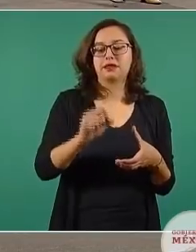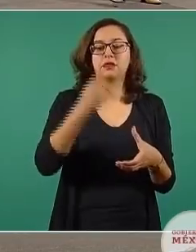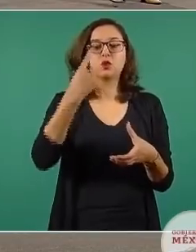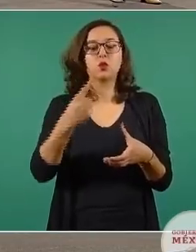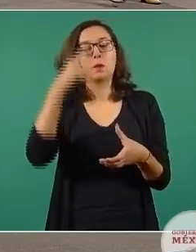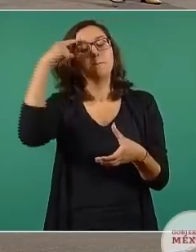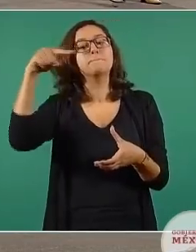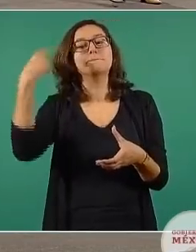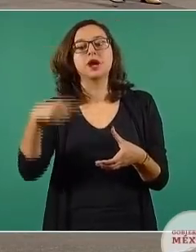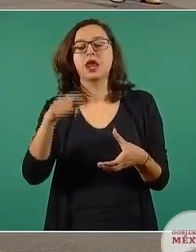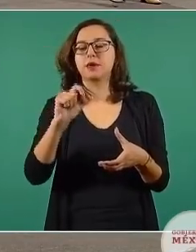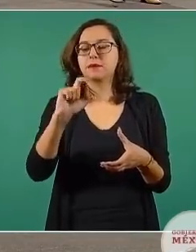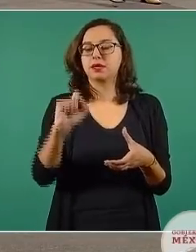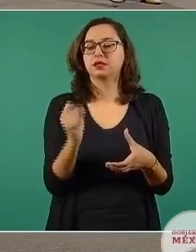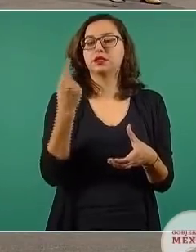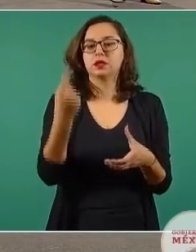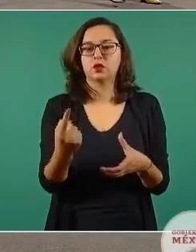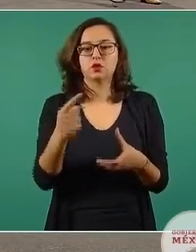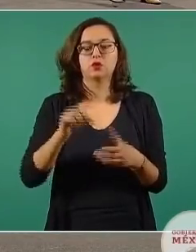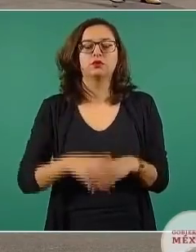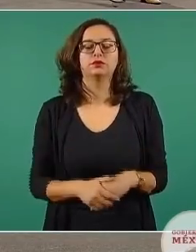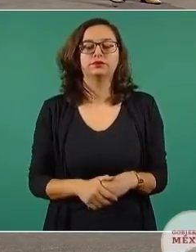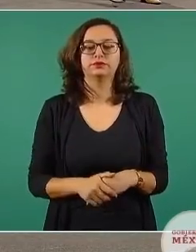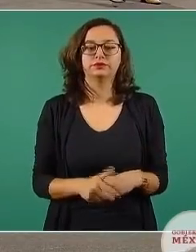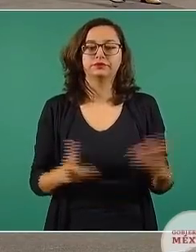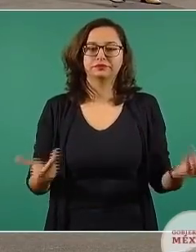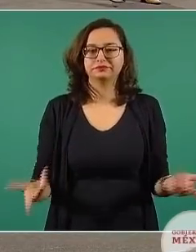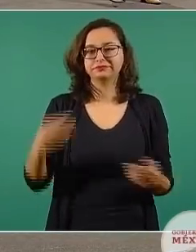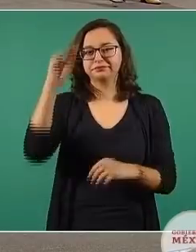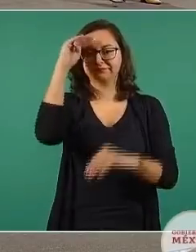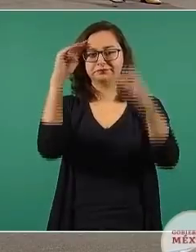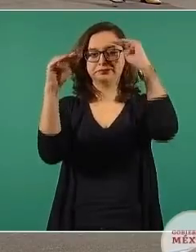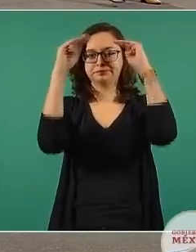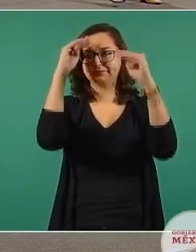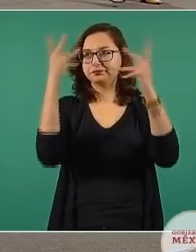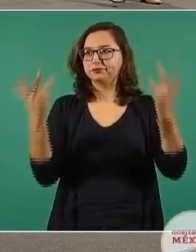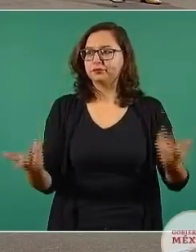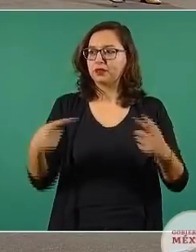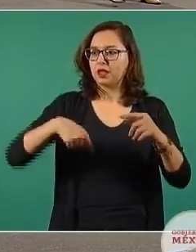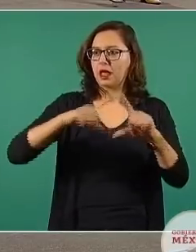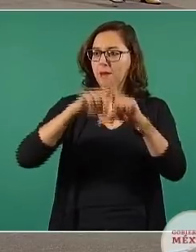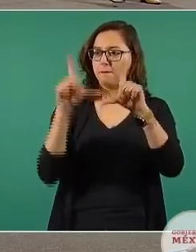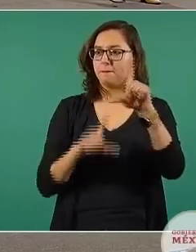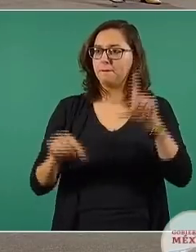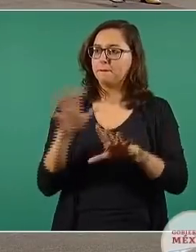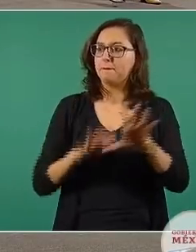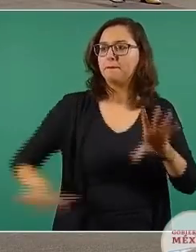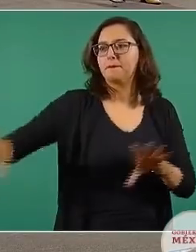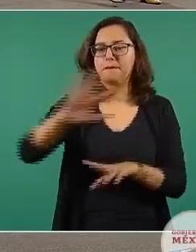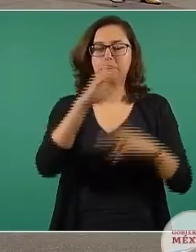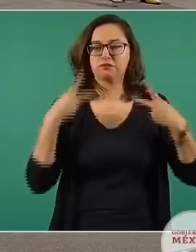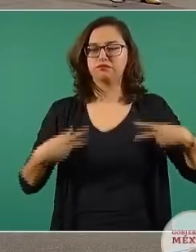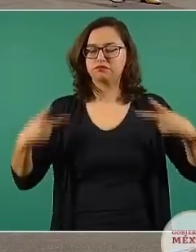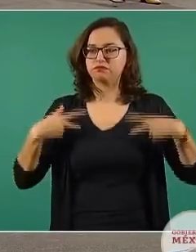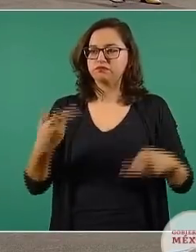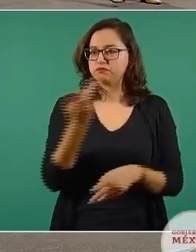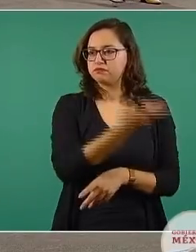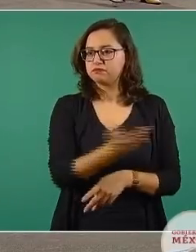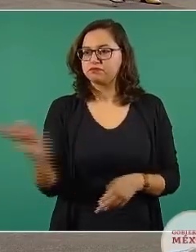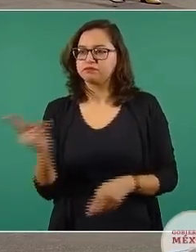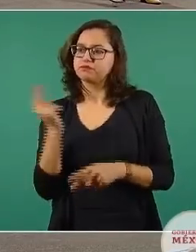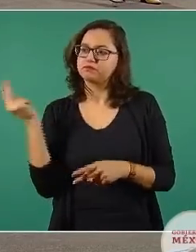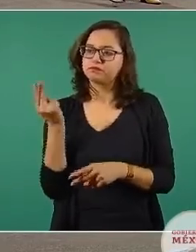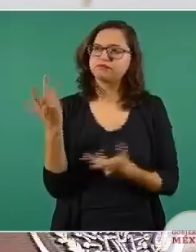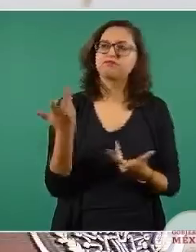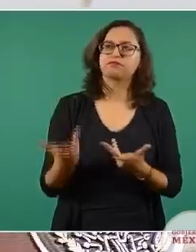dentro de lo que llamamos la estrategia de una república de lectores. La idea era producir una gran